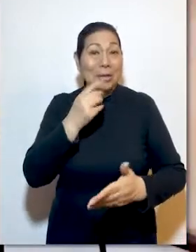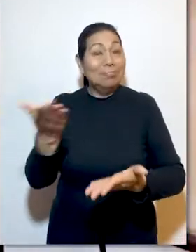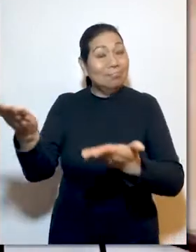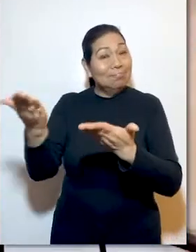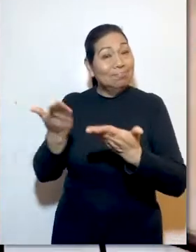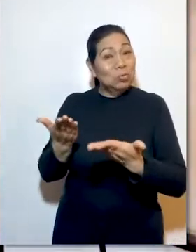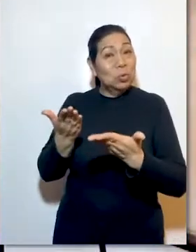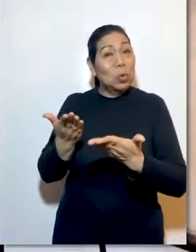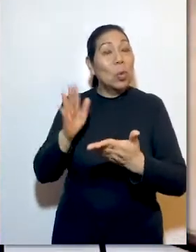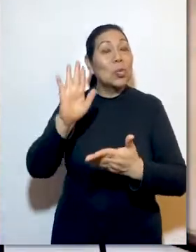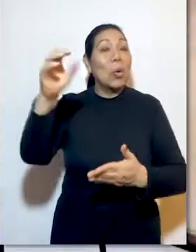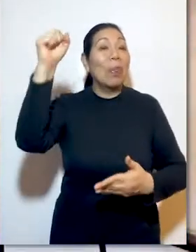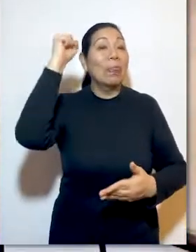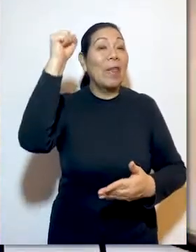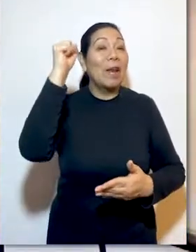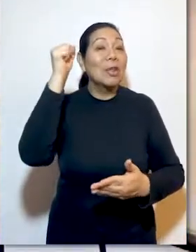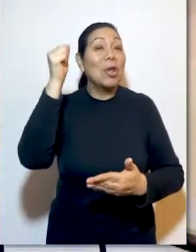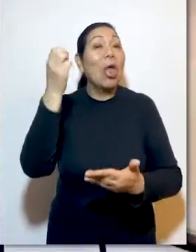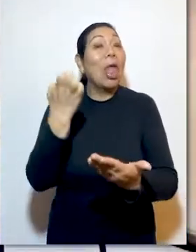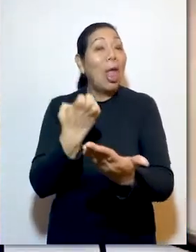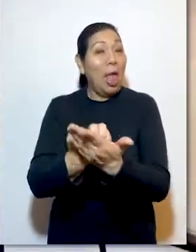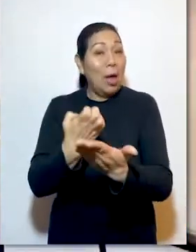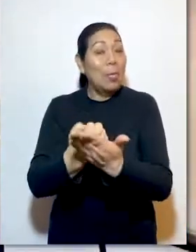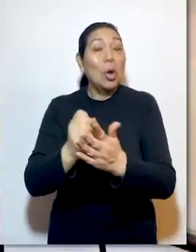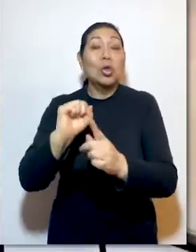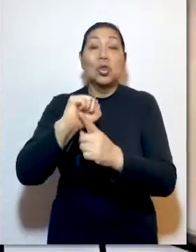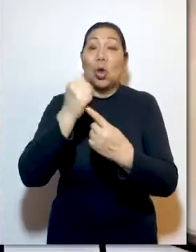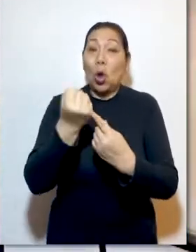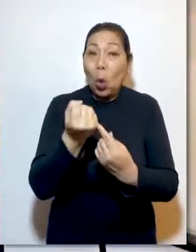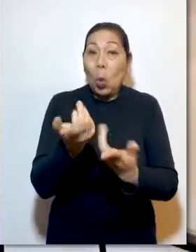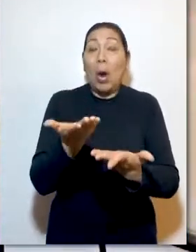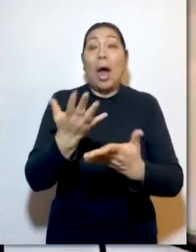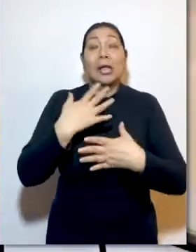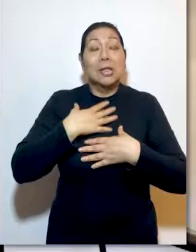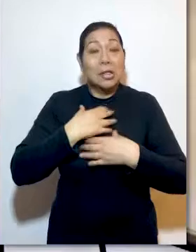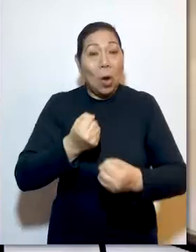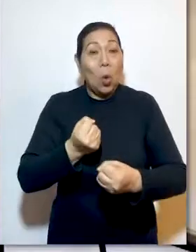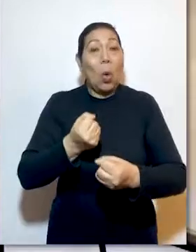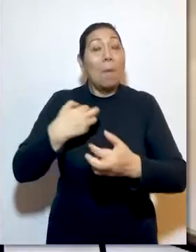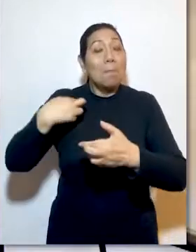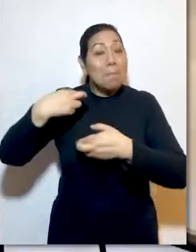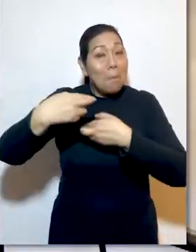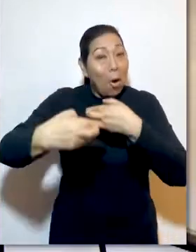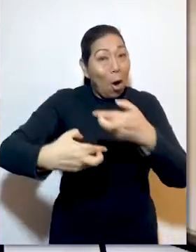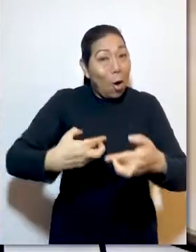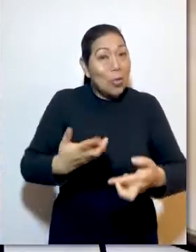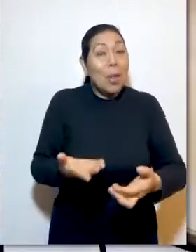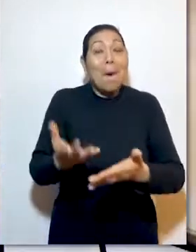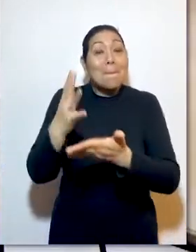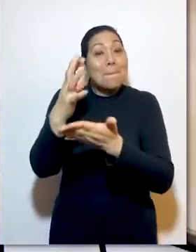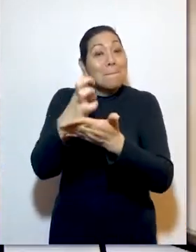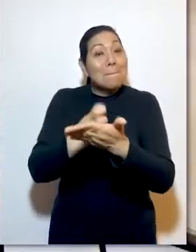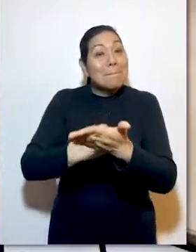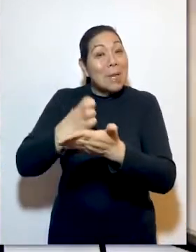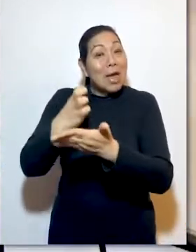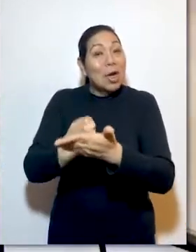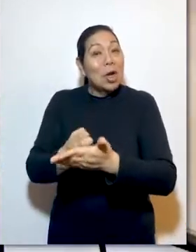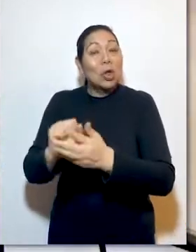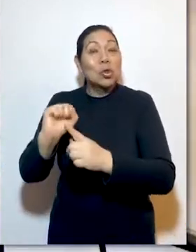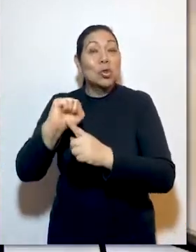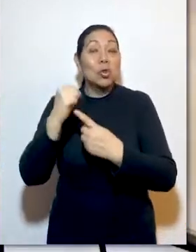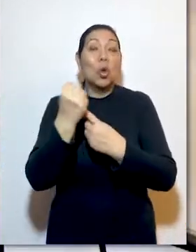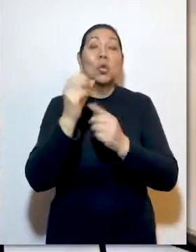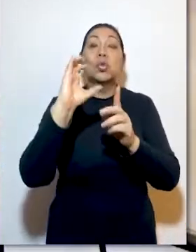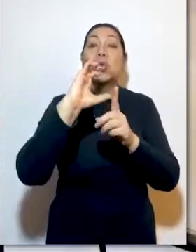garantizarles el ejercicio de sus derechos económicos, sociales, a la salud y reproductivos, y de reducir los